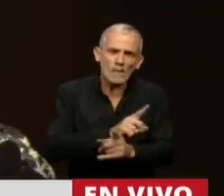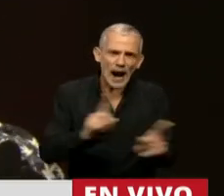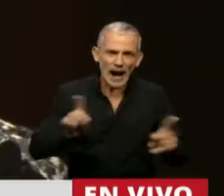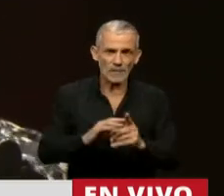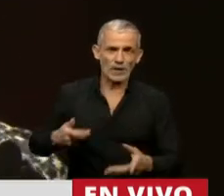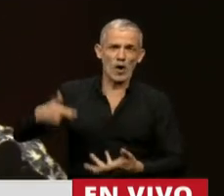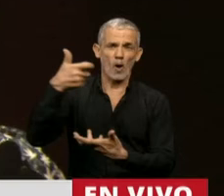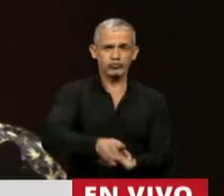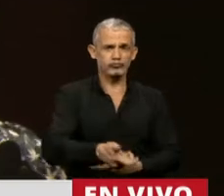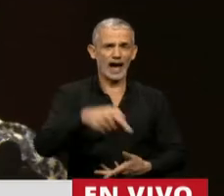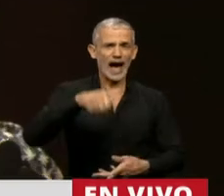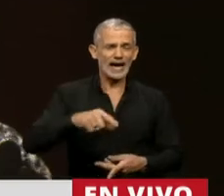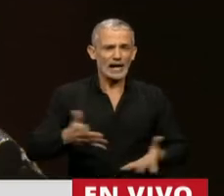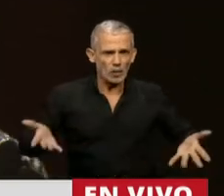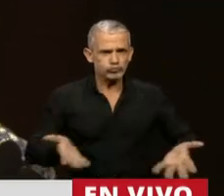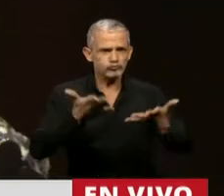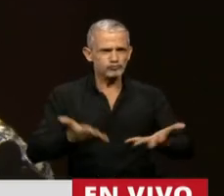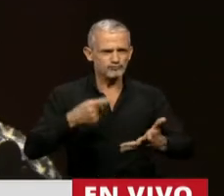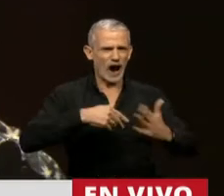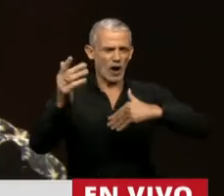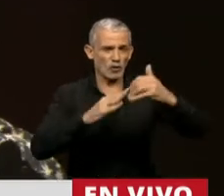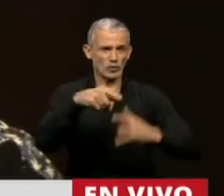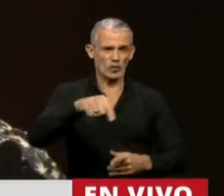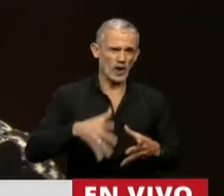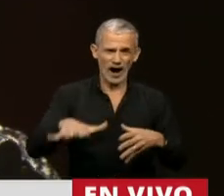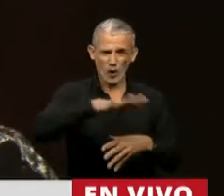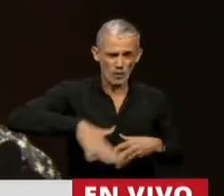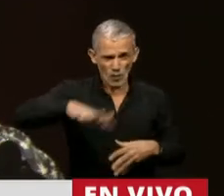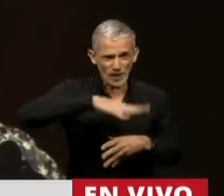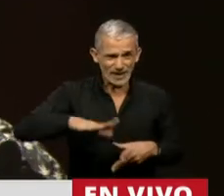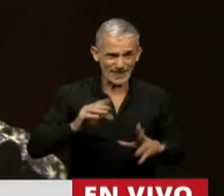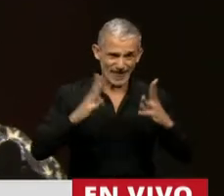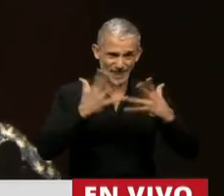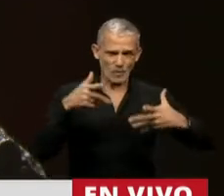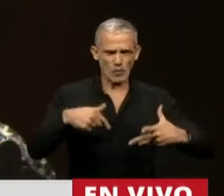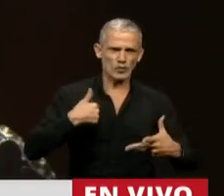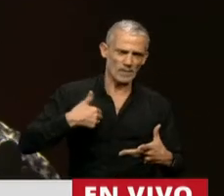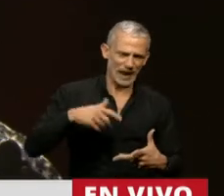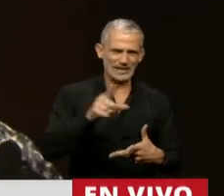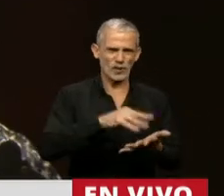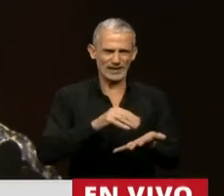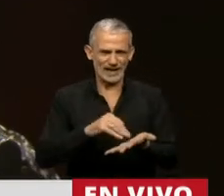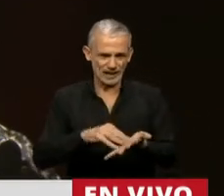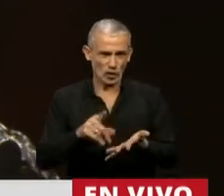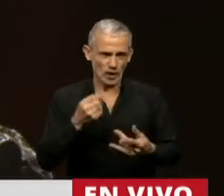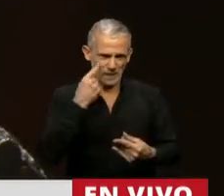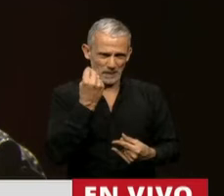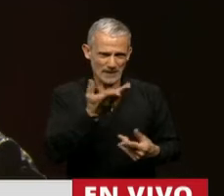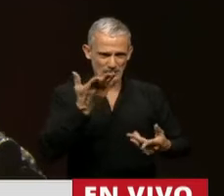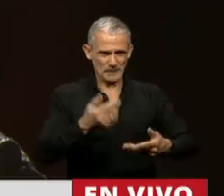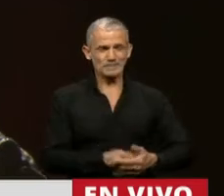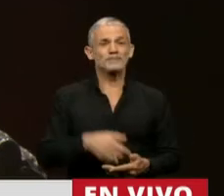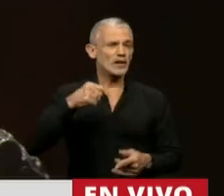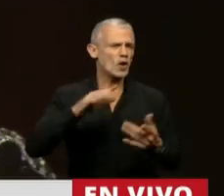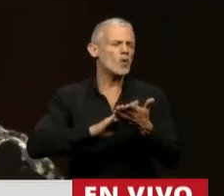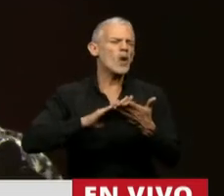no contribuir a sostener, a construir una comunidad en el mundo, en el país, en el territorio del cual forman parte. Y esto no